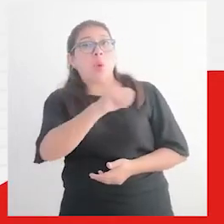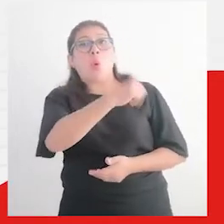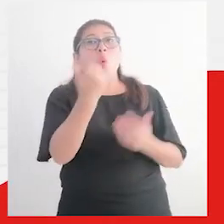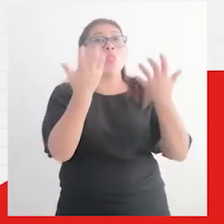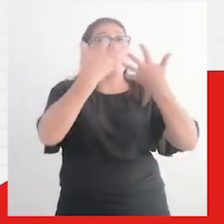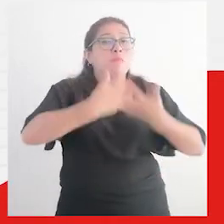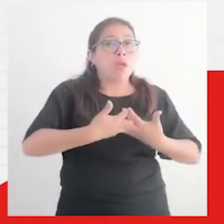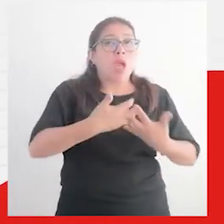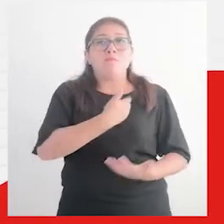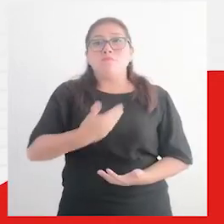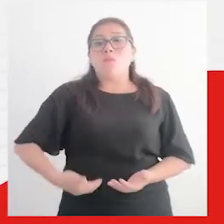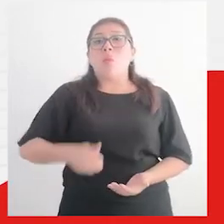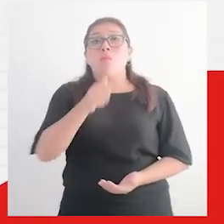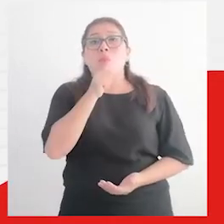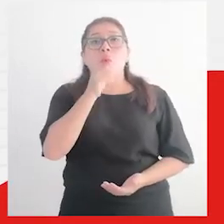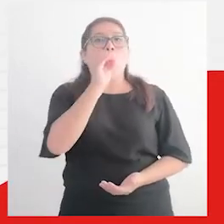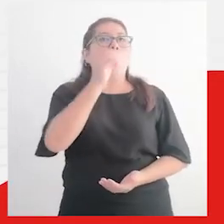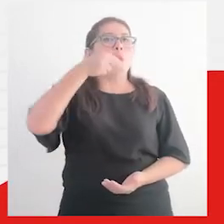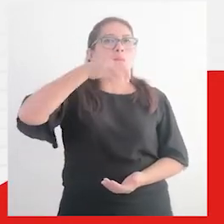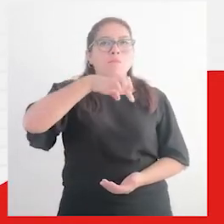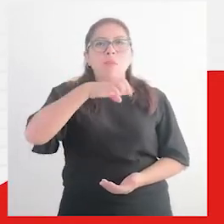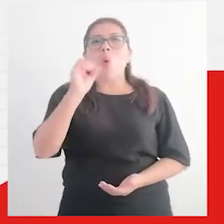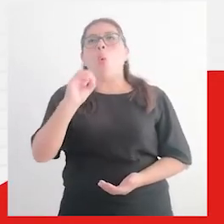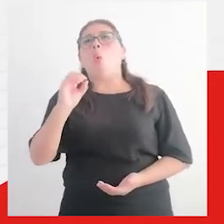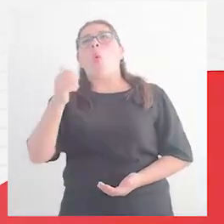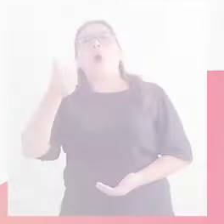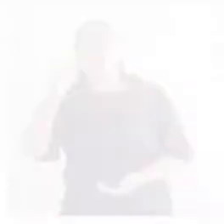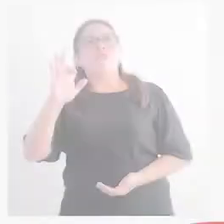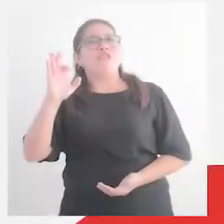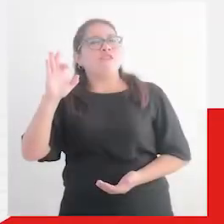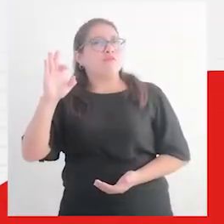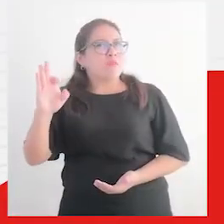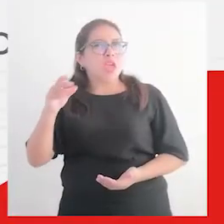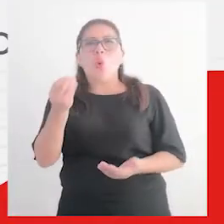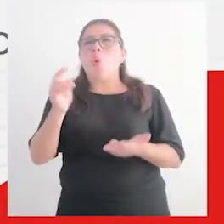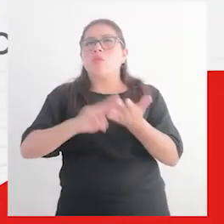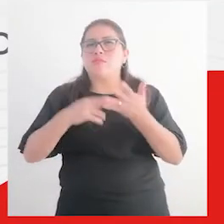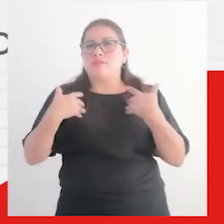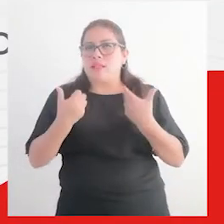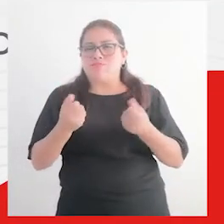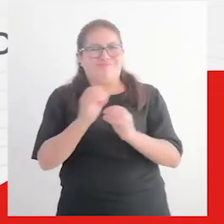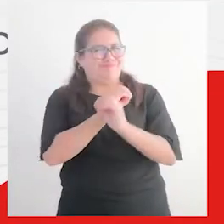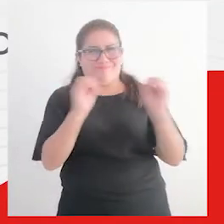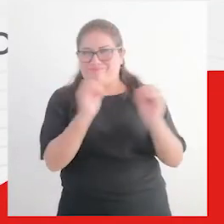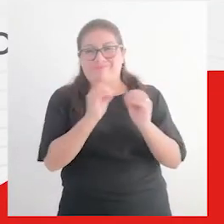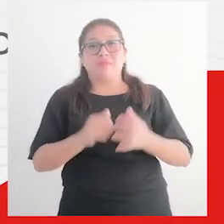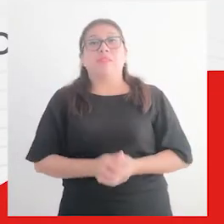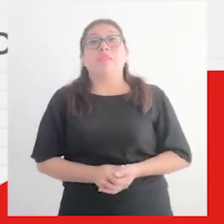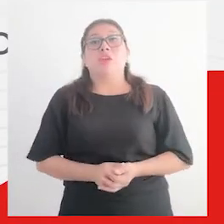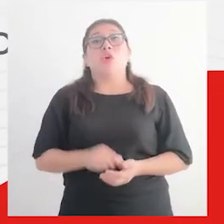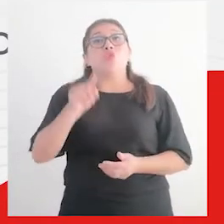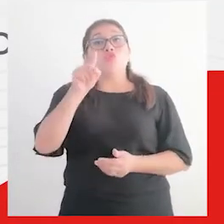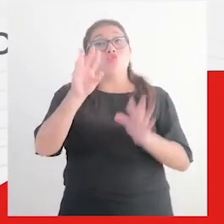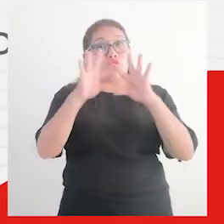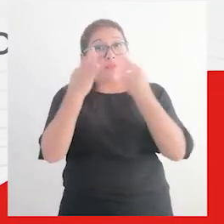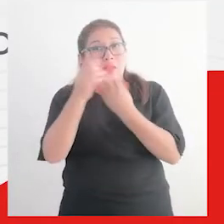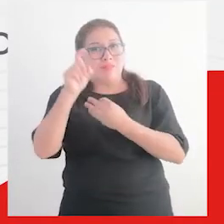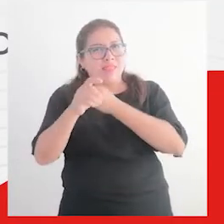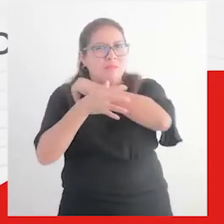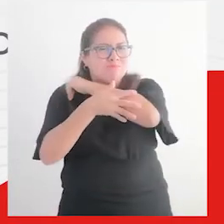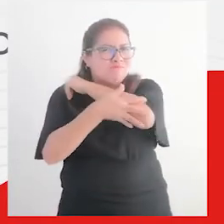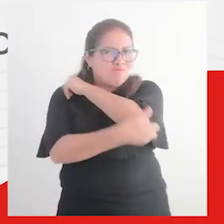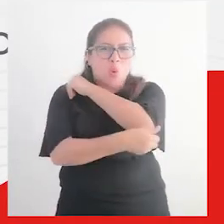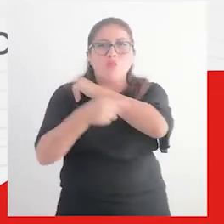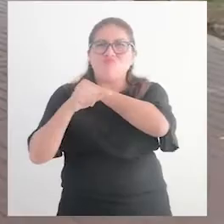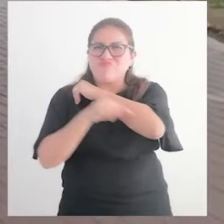sector público o privado, ONP, AFP ni de eSalud. El hogar debe estar calificado por el Sistema de Focalización de Hogares SISFO